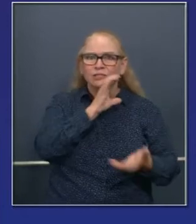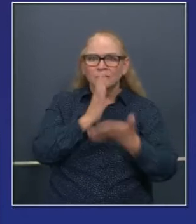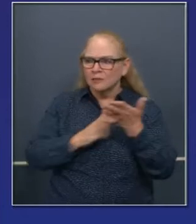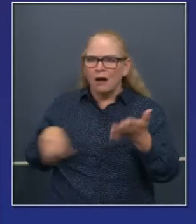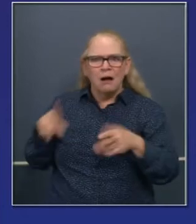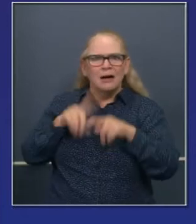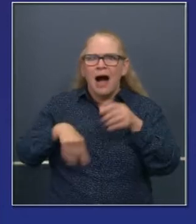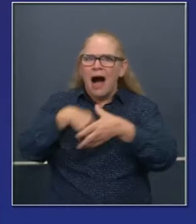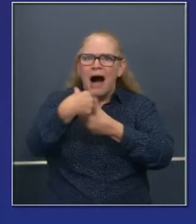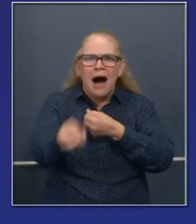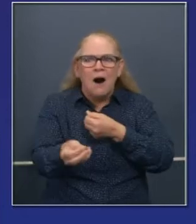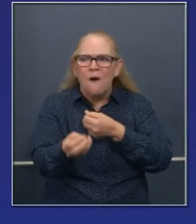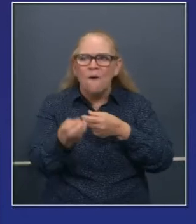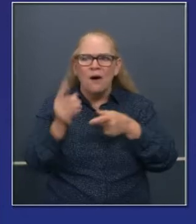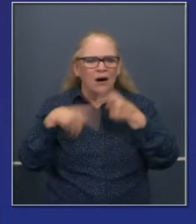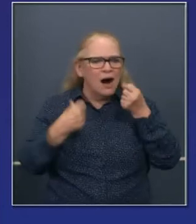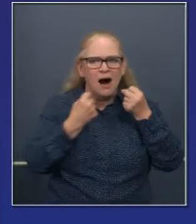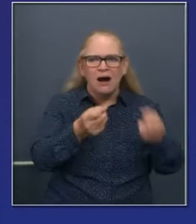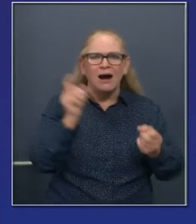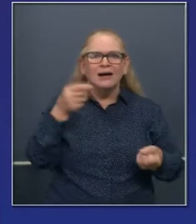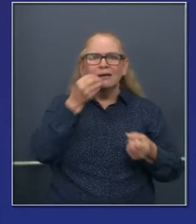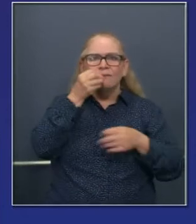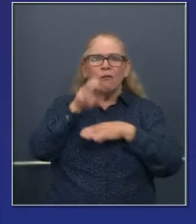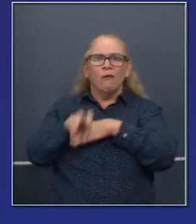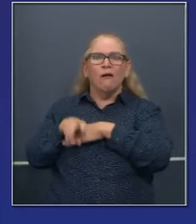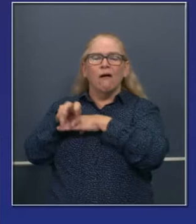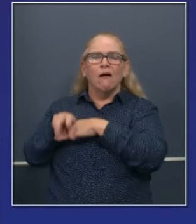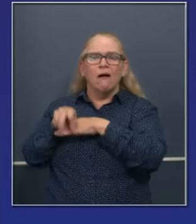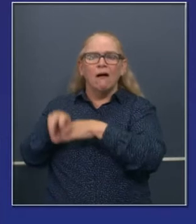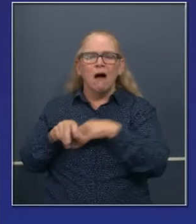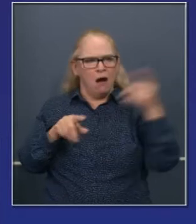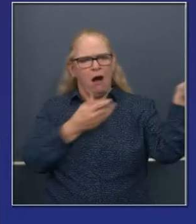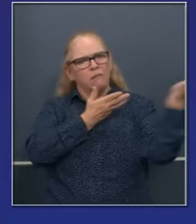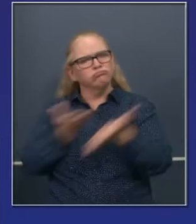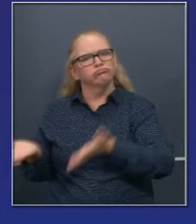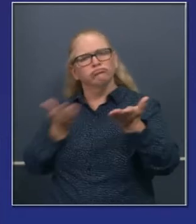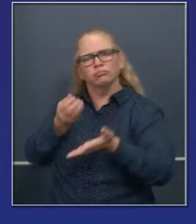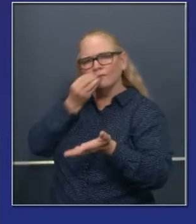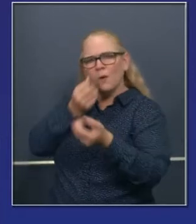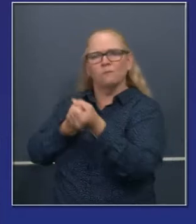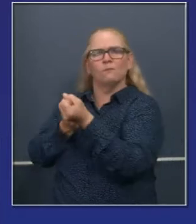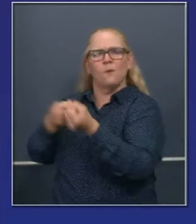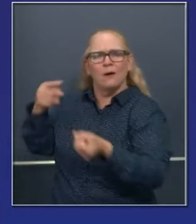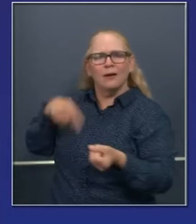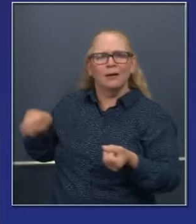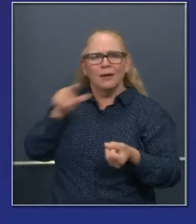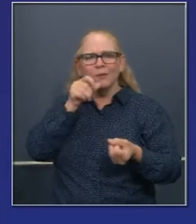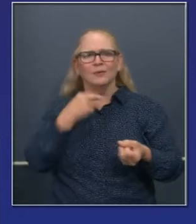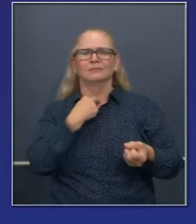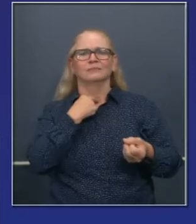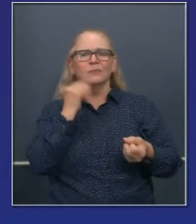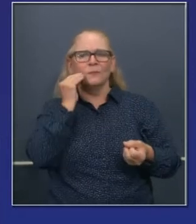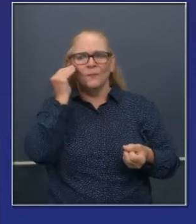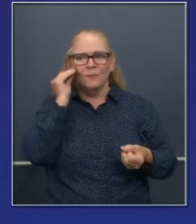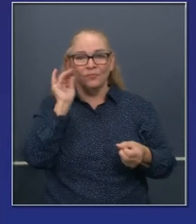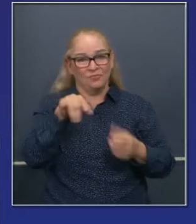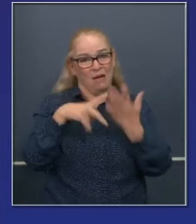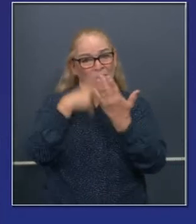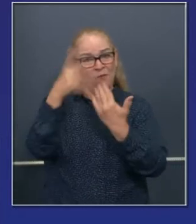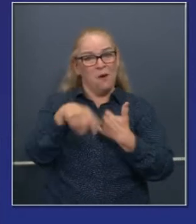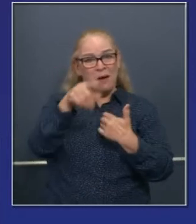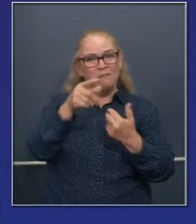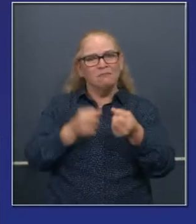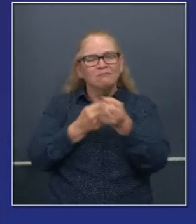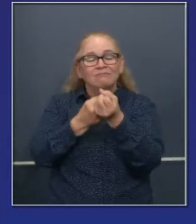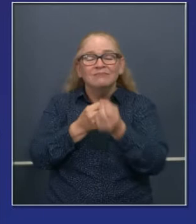apoyo, que no pueden salir a la calle, que no pueden obtener Meals on Wheels, que no pueden hacer que les entreguen comidas. Este programa ayuda a las personas en